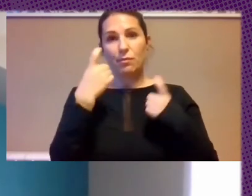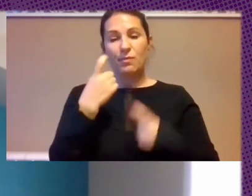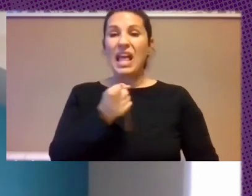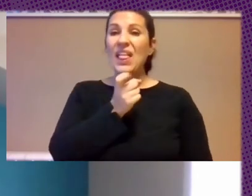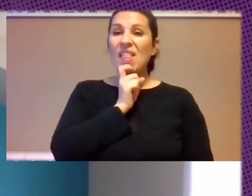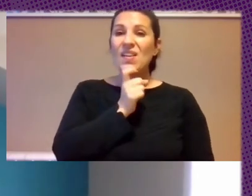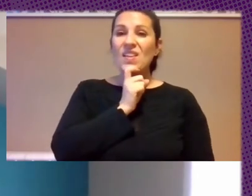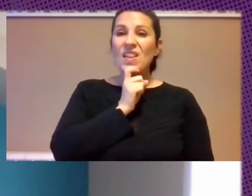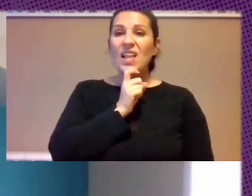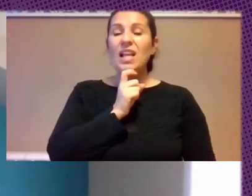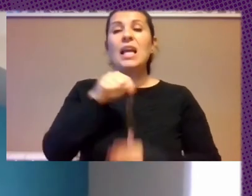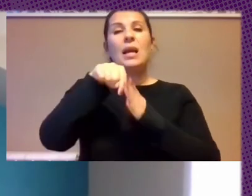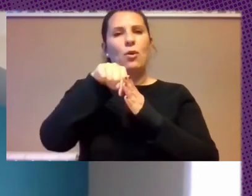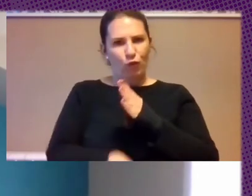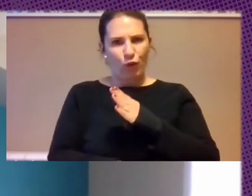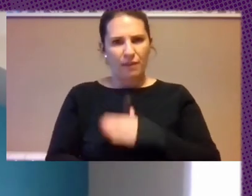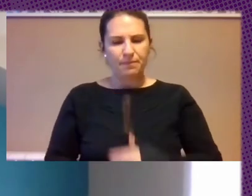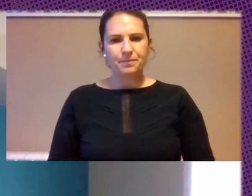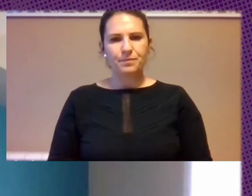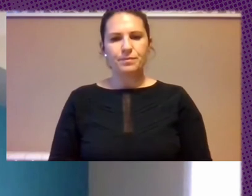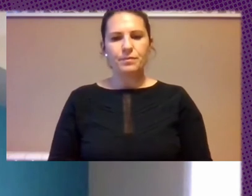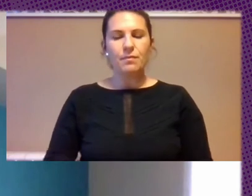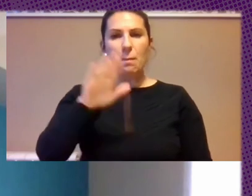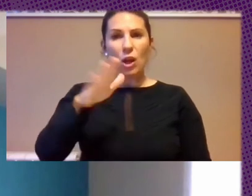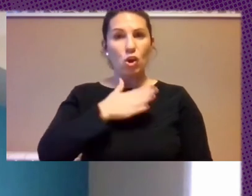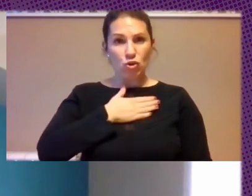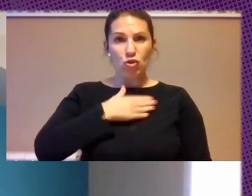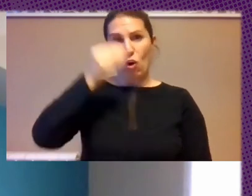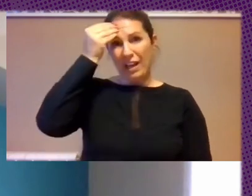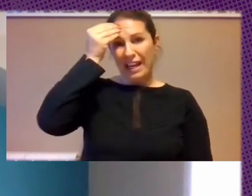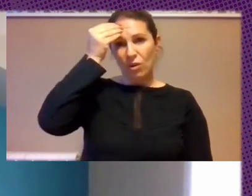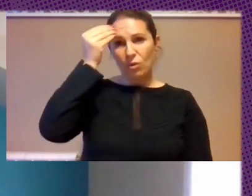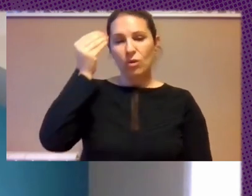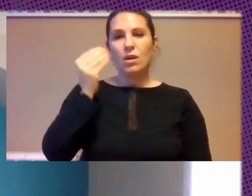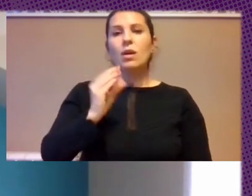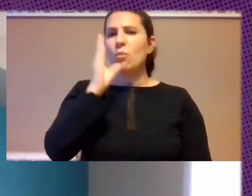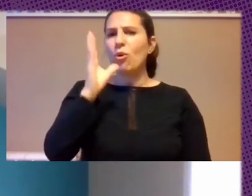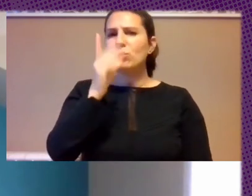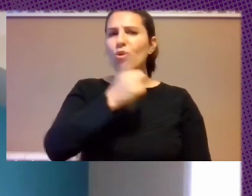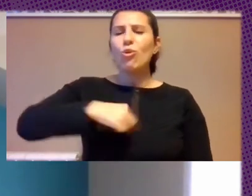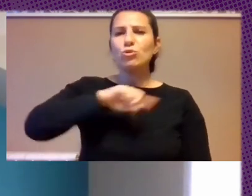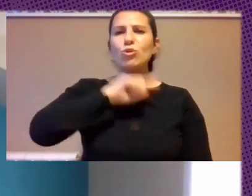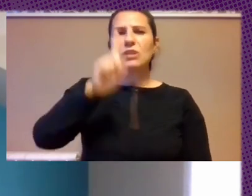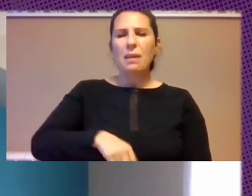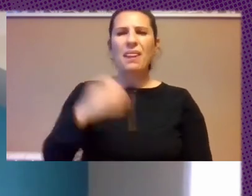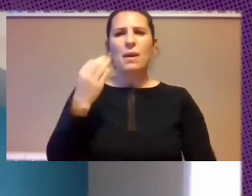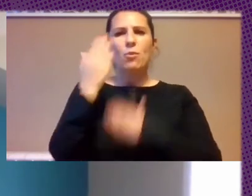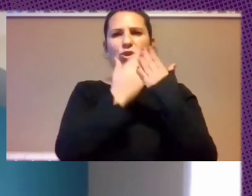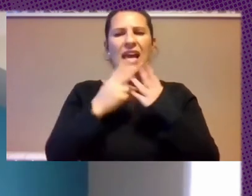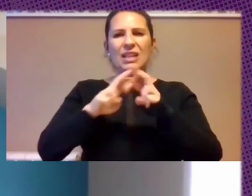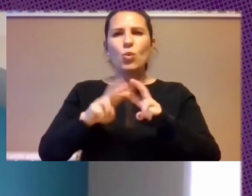¿Verdad? Pero Creo Que Por Eso También Nos Conviene Ver Y Estudiar La Historia Del